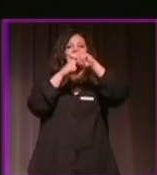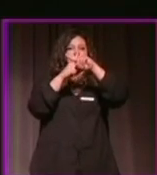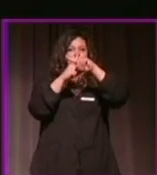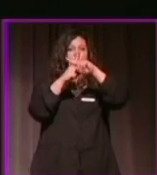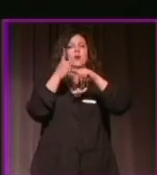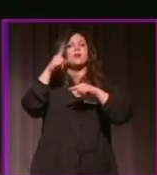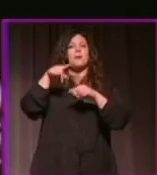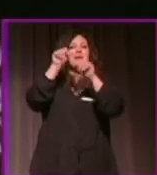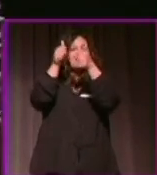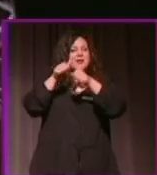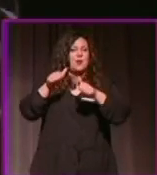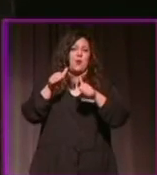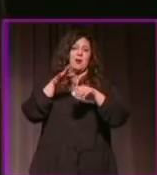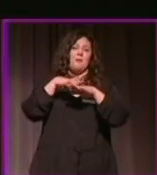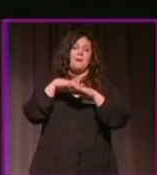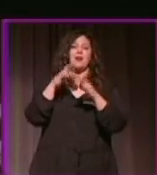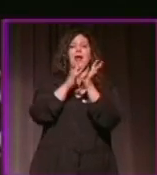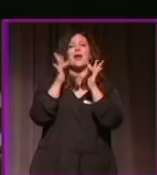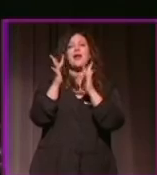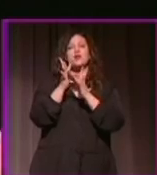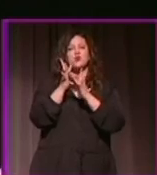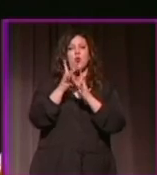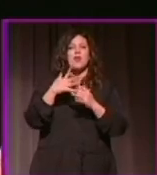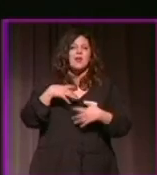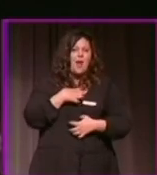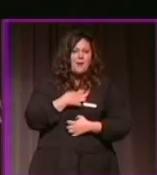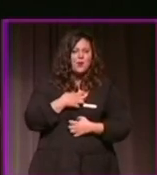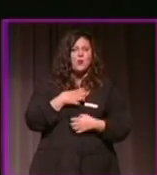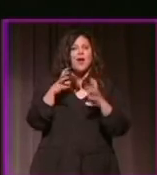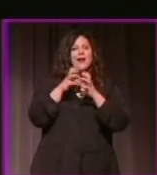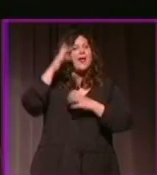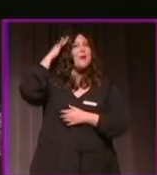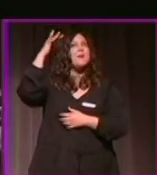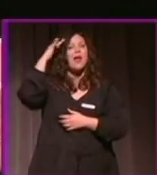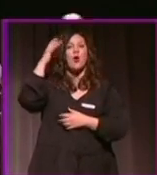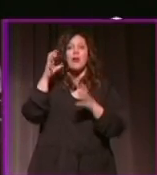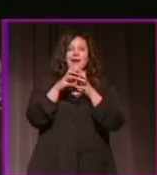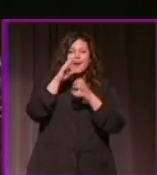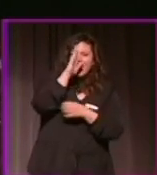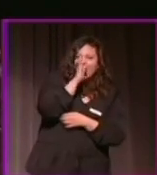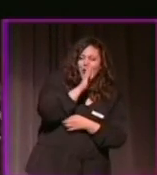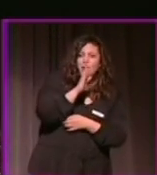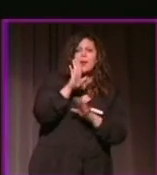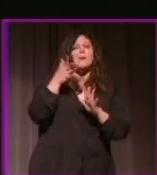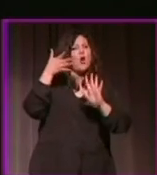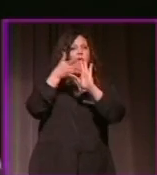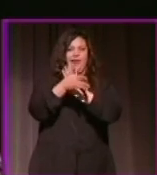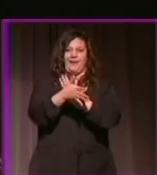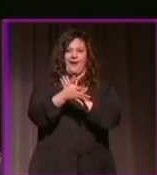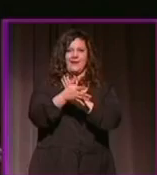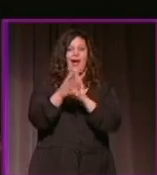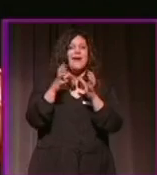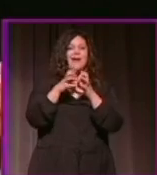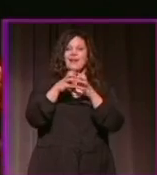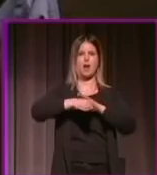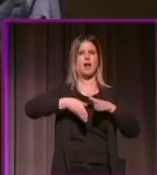Jesús de la amargura. Granada melancólica, de hermosas maneras. Granada recóndita y a la vez eterna. silueta abierta a la